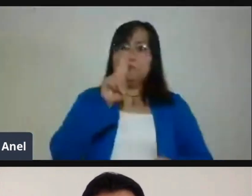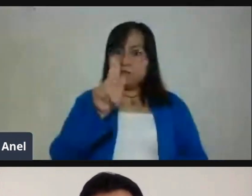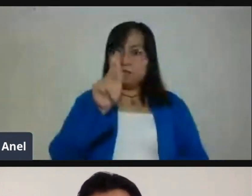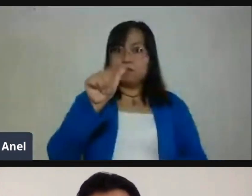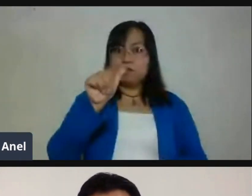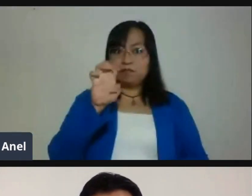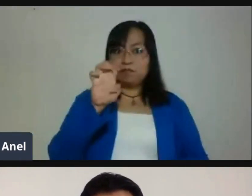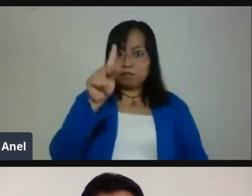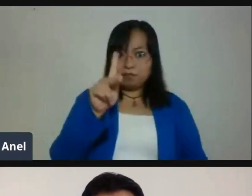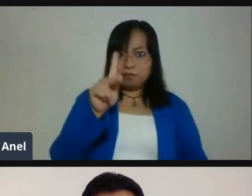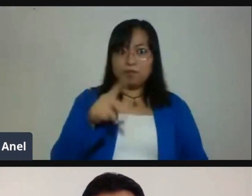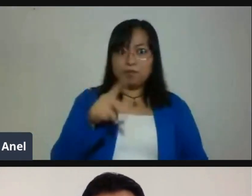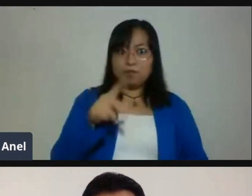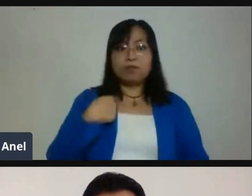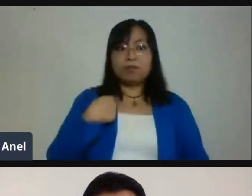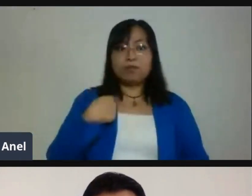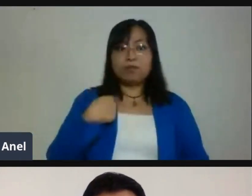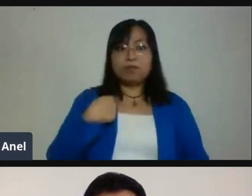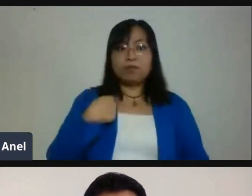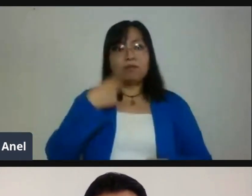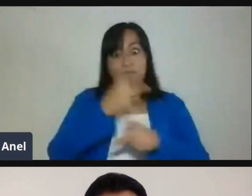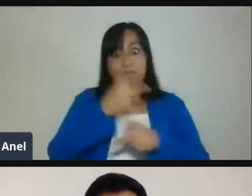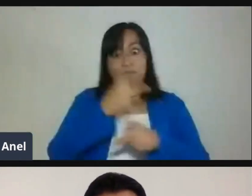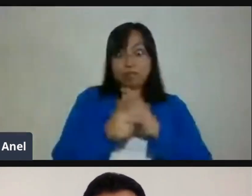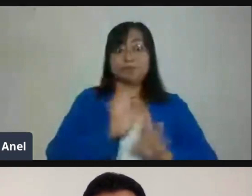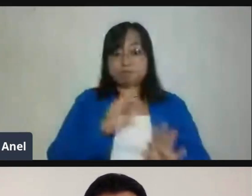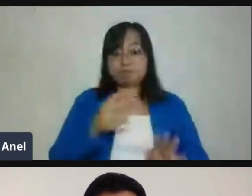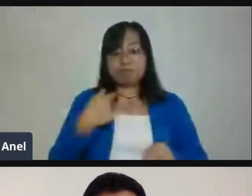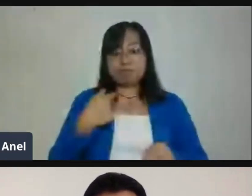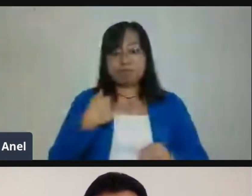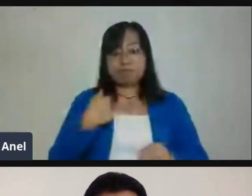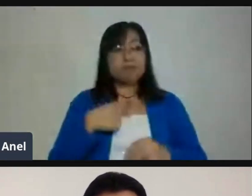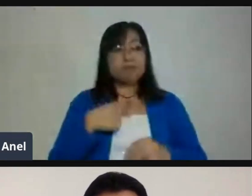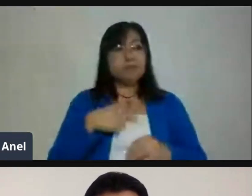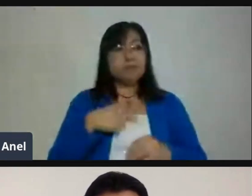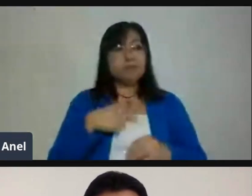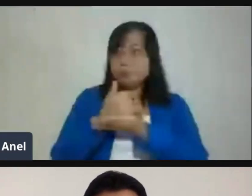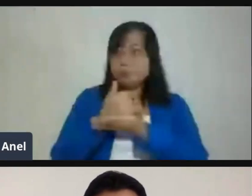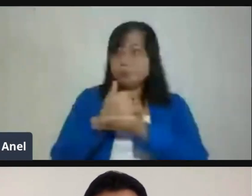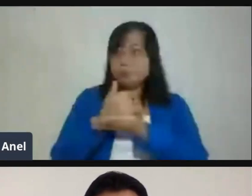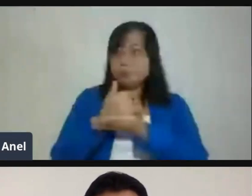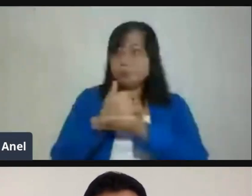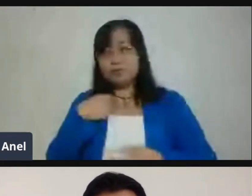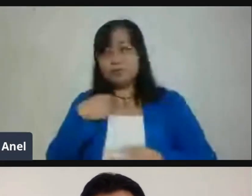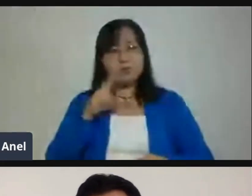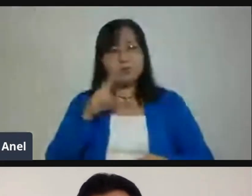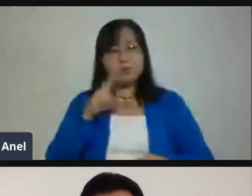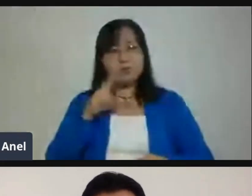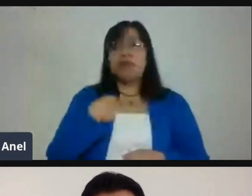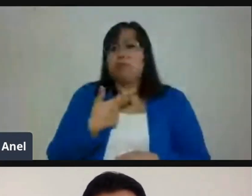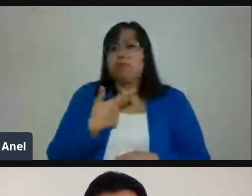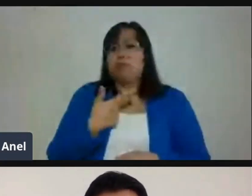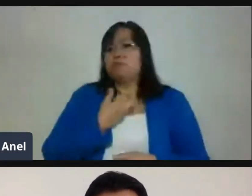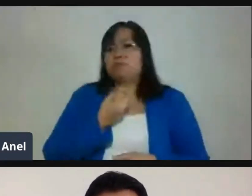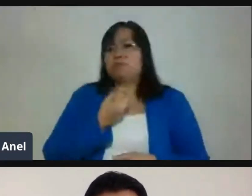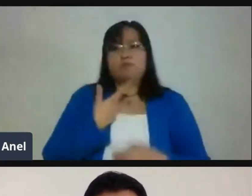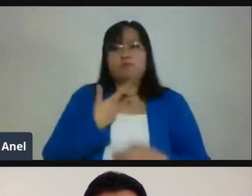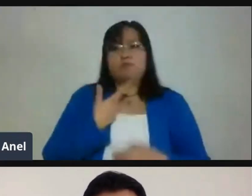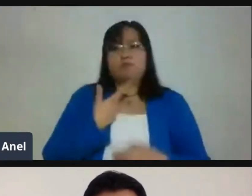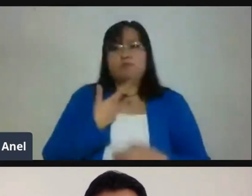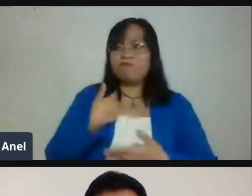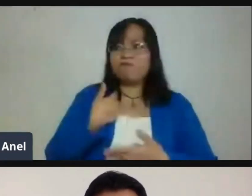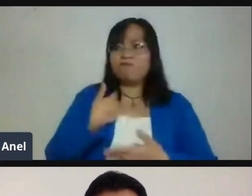efectivamente, es un gusto saludarlas y estar compartiendo este momento con ustedes, con todas las personas que nos están escuchando. Y concuerdo